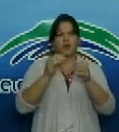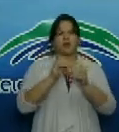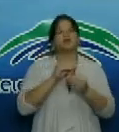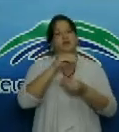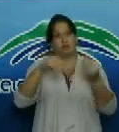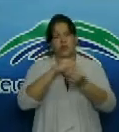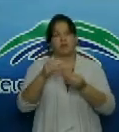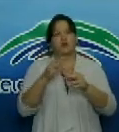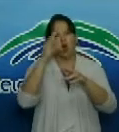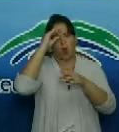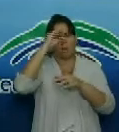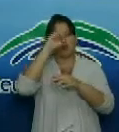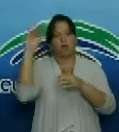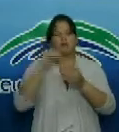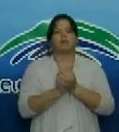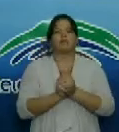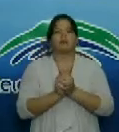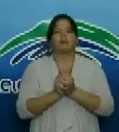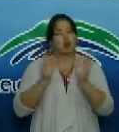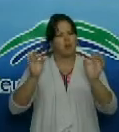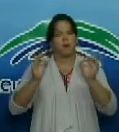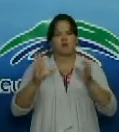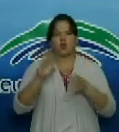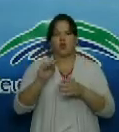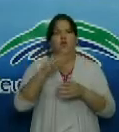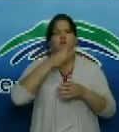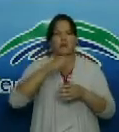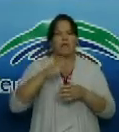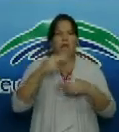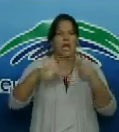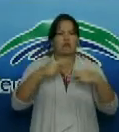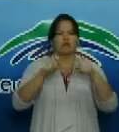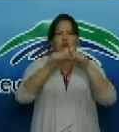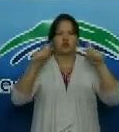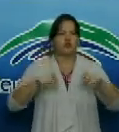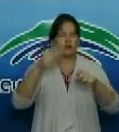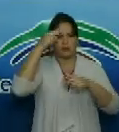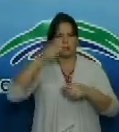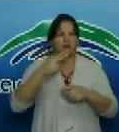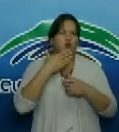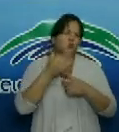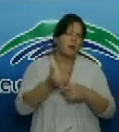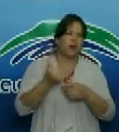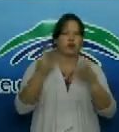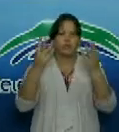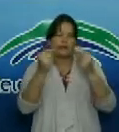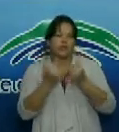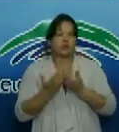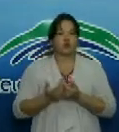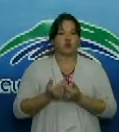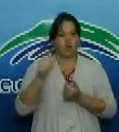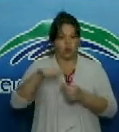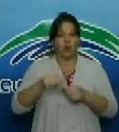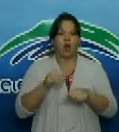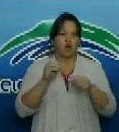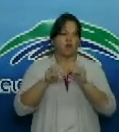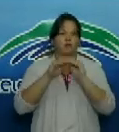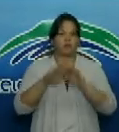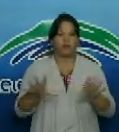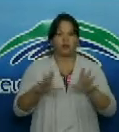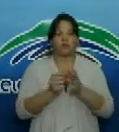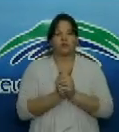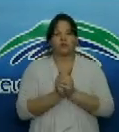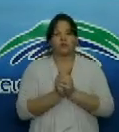idea del comandante en jefe de crear todo un sistema de salud recoge sus mejores frutos en tiempos de pandemia